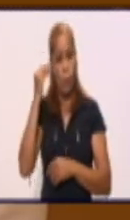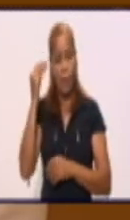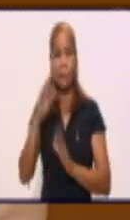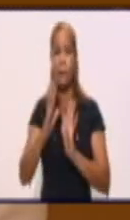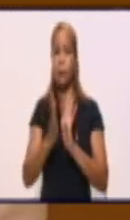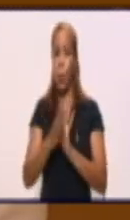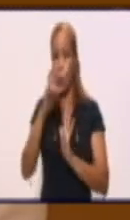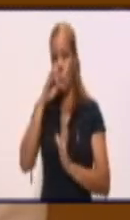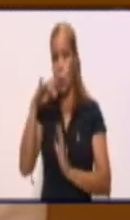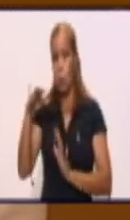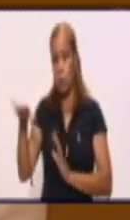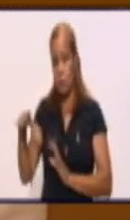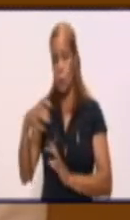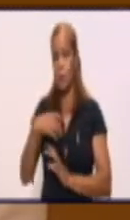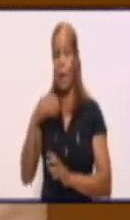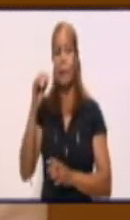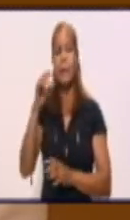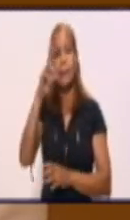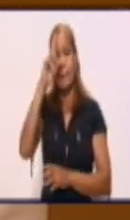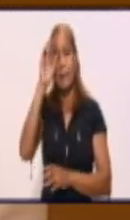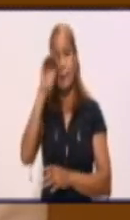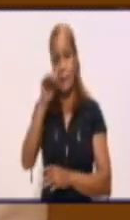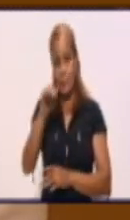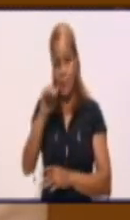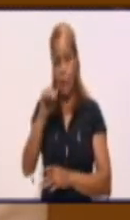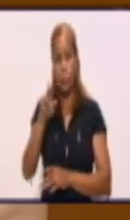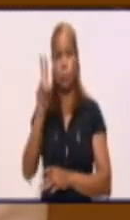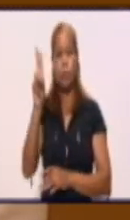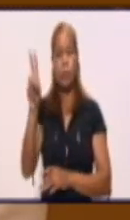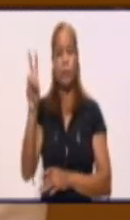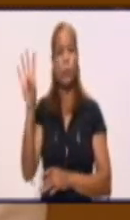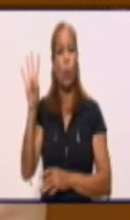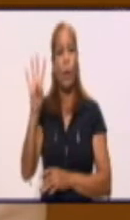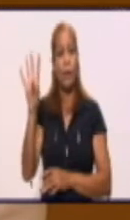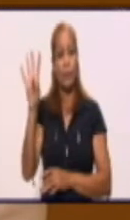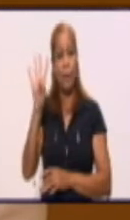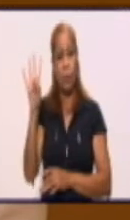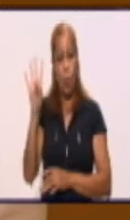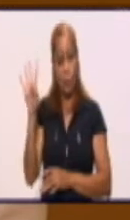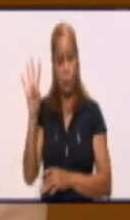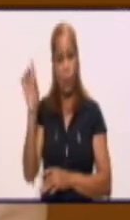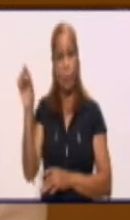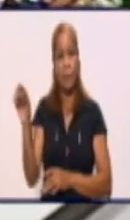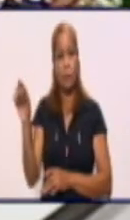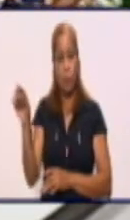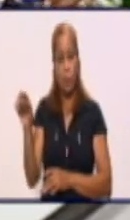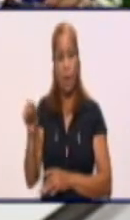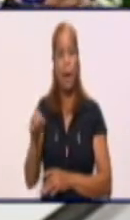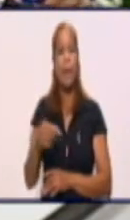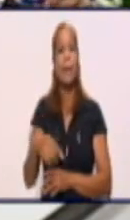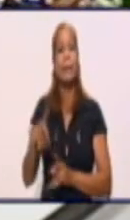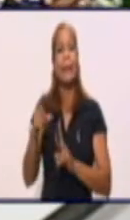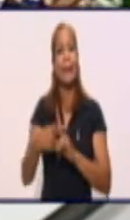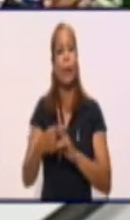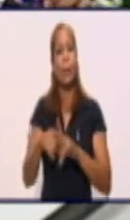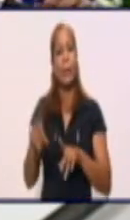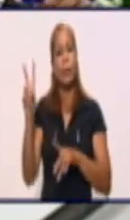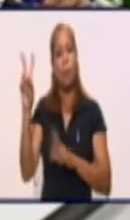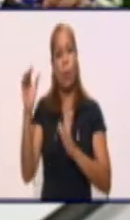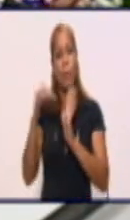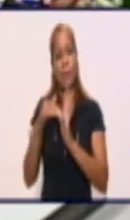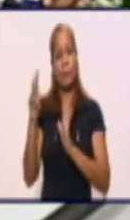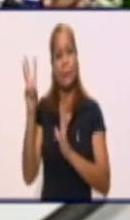Se egresaron 244 pacientes. Recuperado tenemos 9.932.